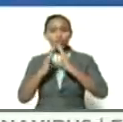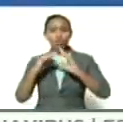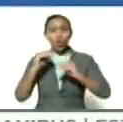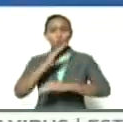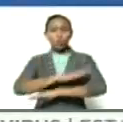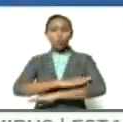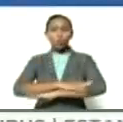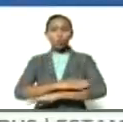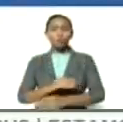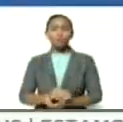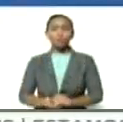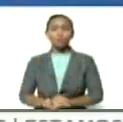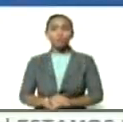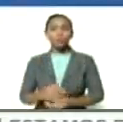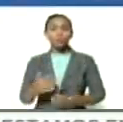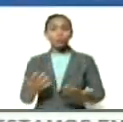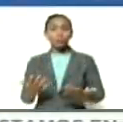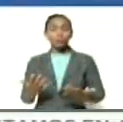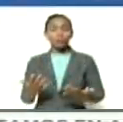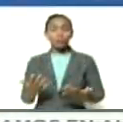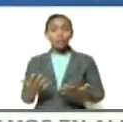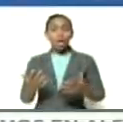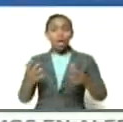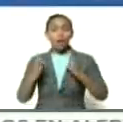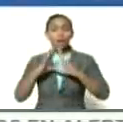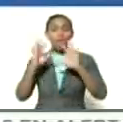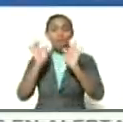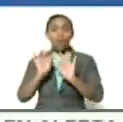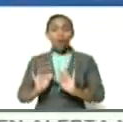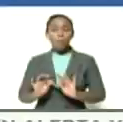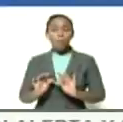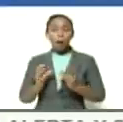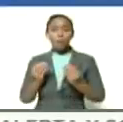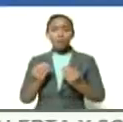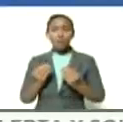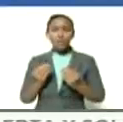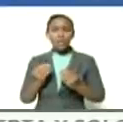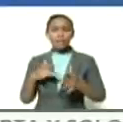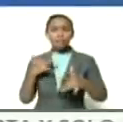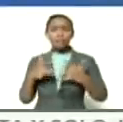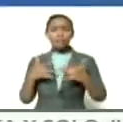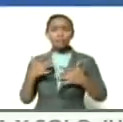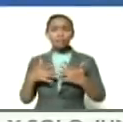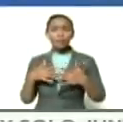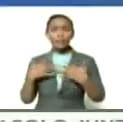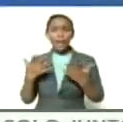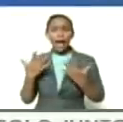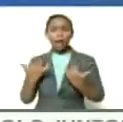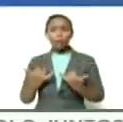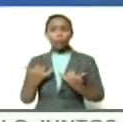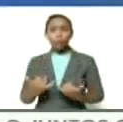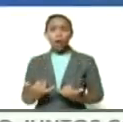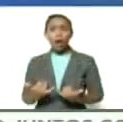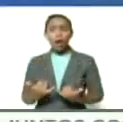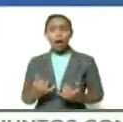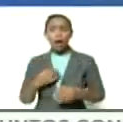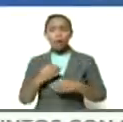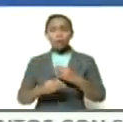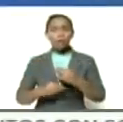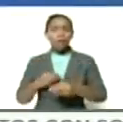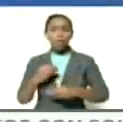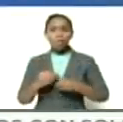y que en una metodología también muy dialéctica se va actualizando se va